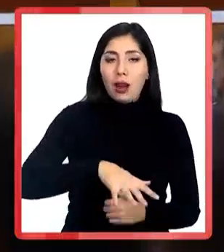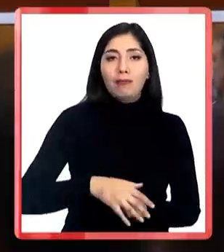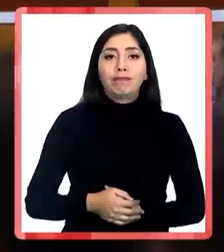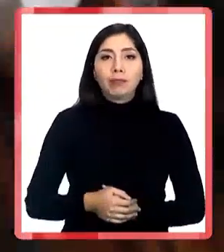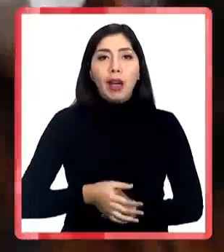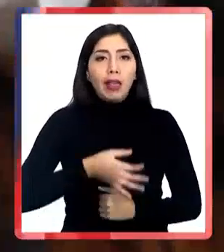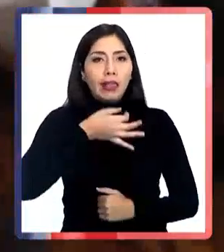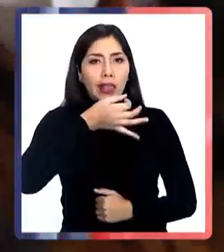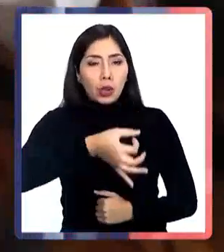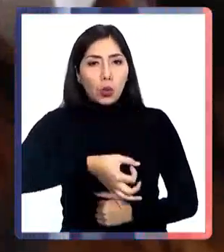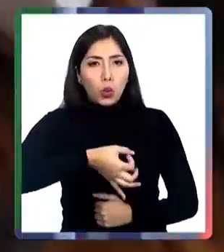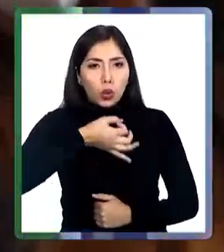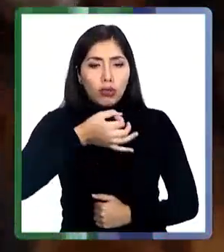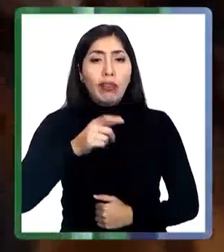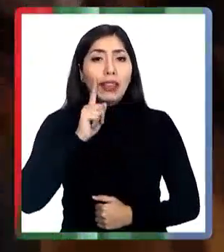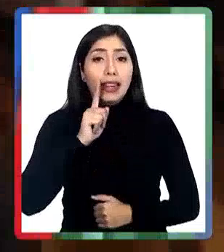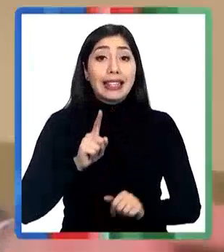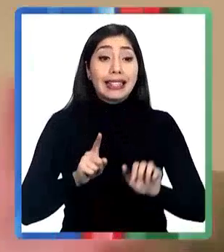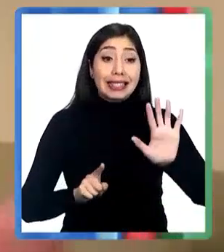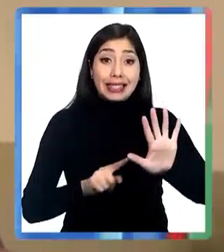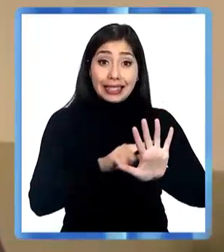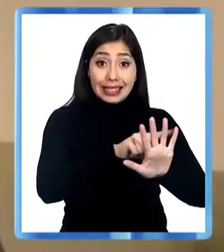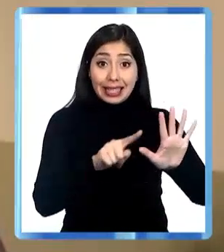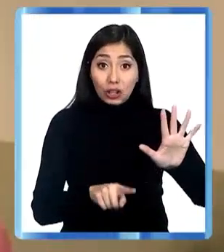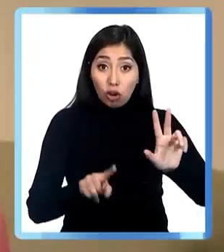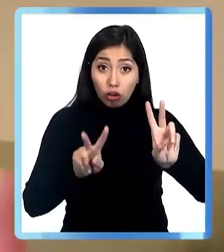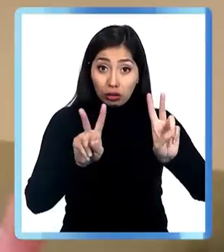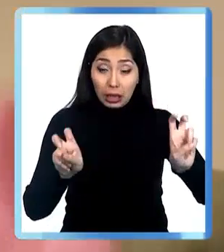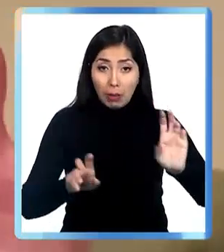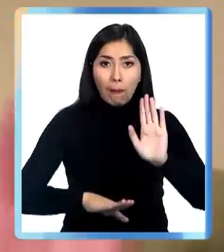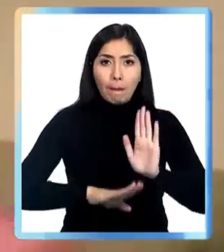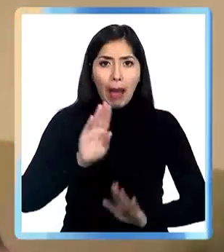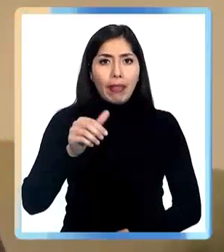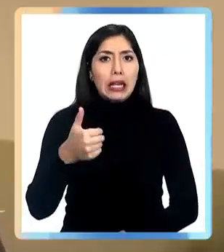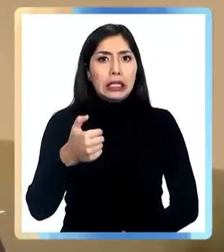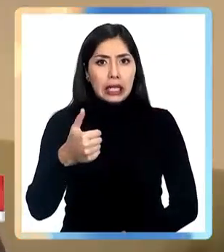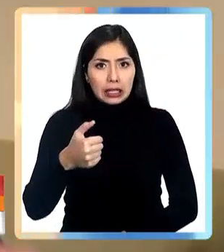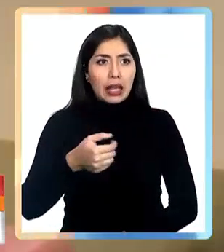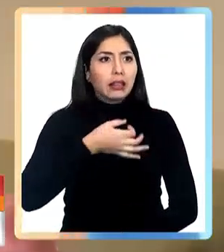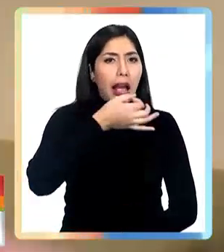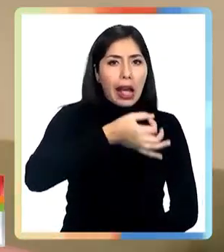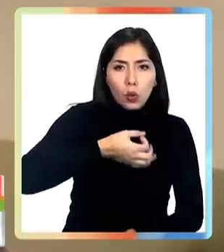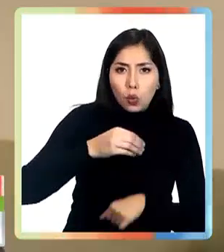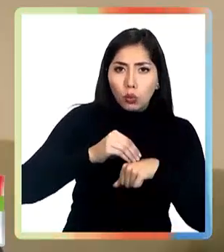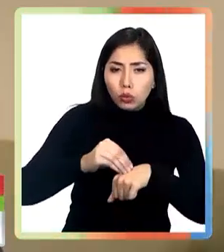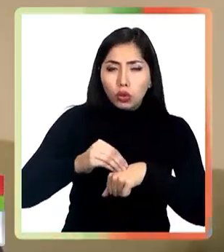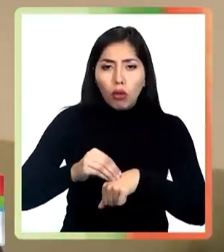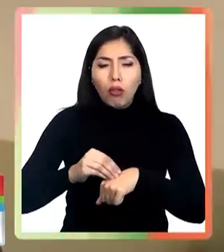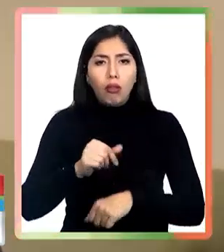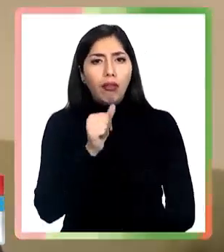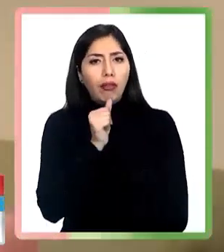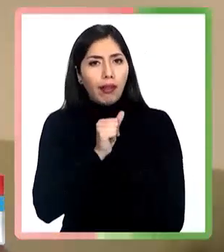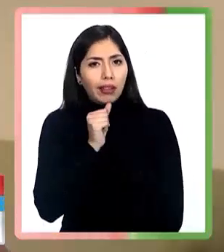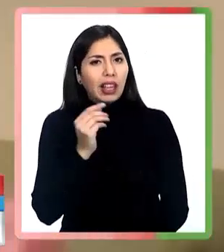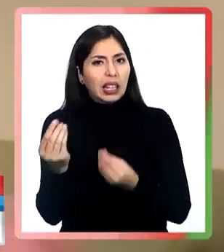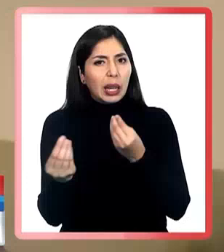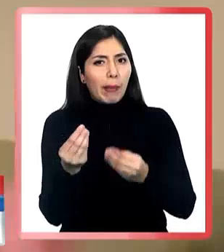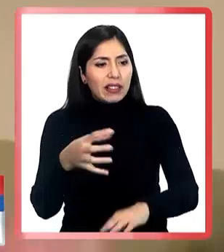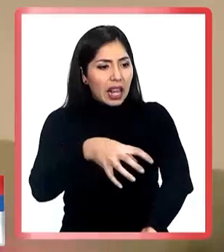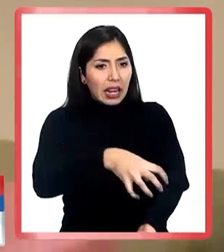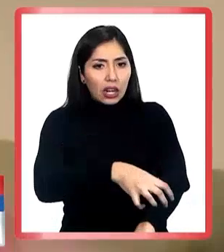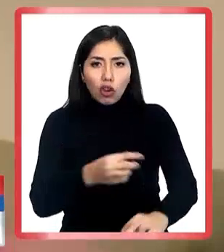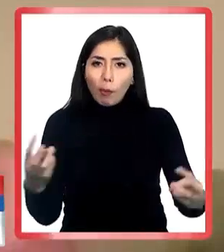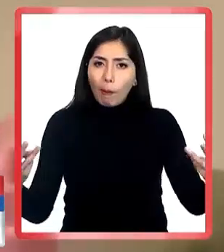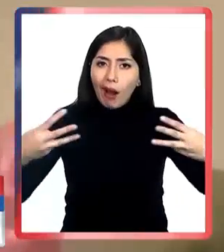abarcó cinco grandes ejes con más de 60 anuncios, eché de menos la presencia de Magallanes. Magallanes